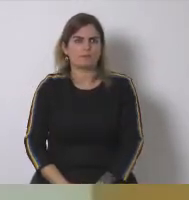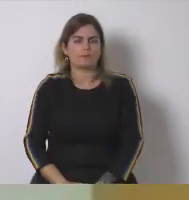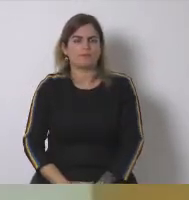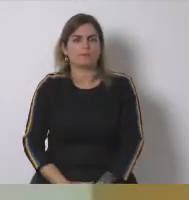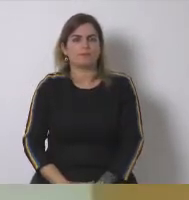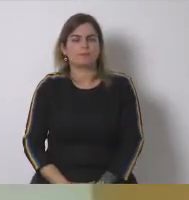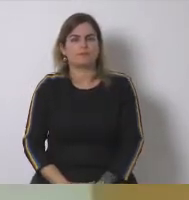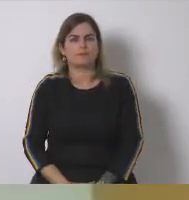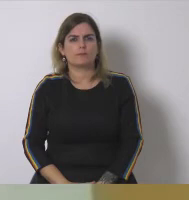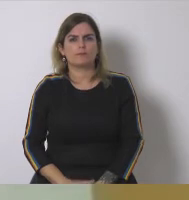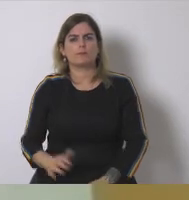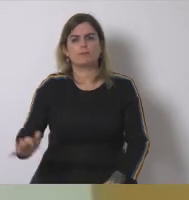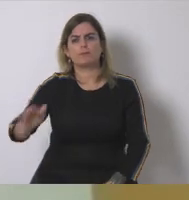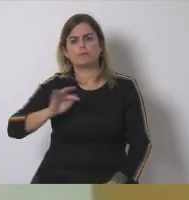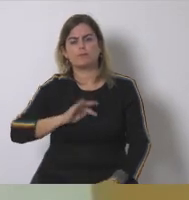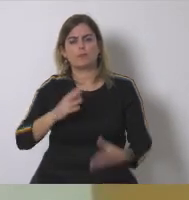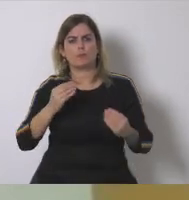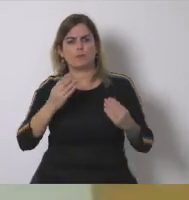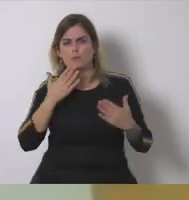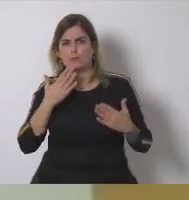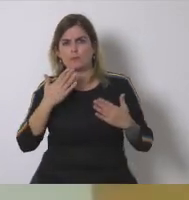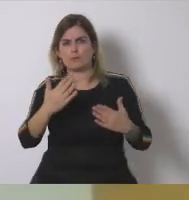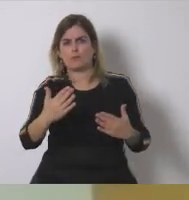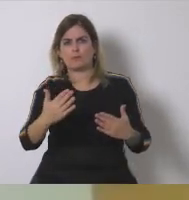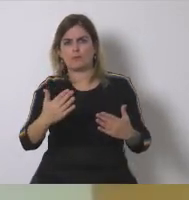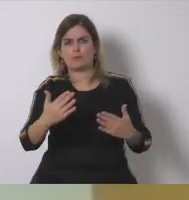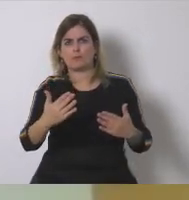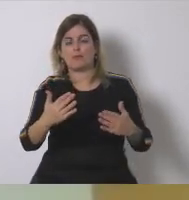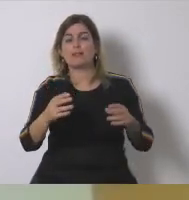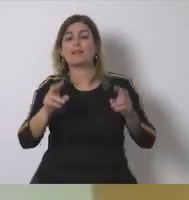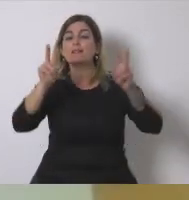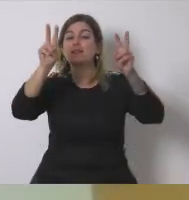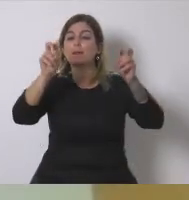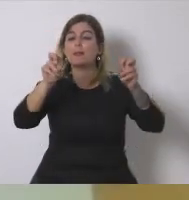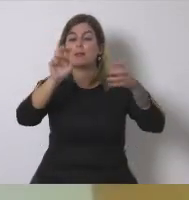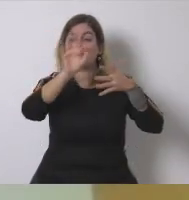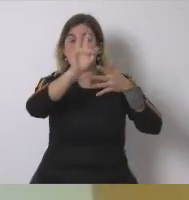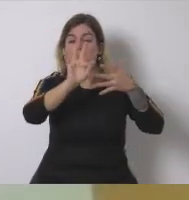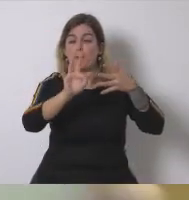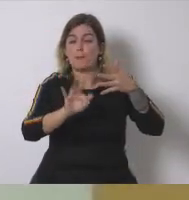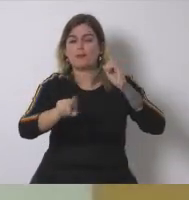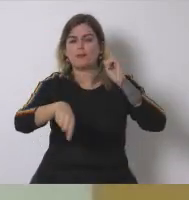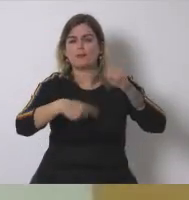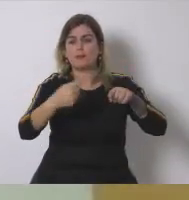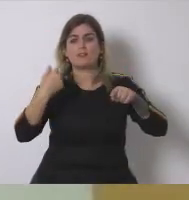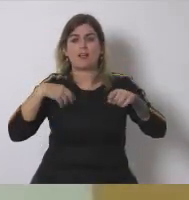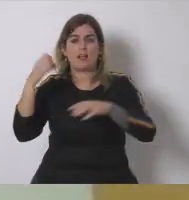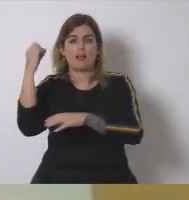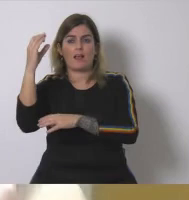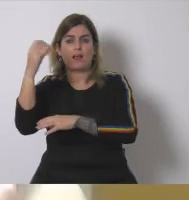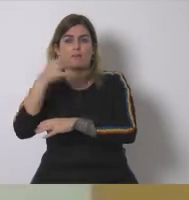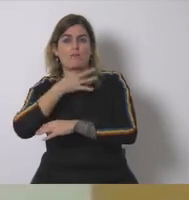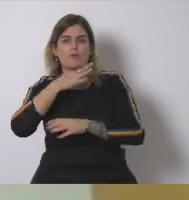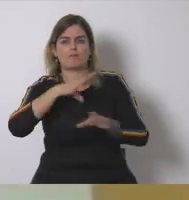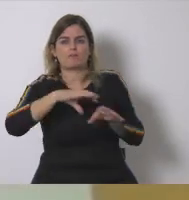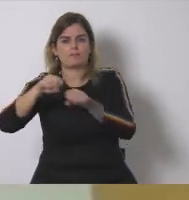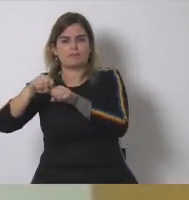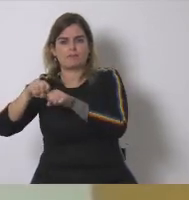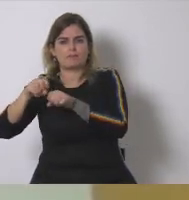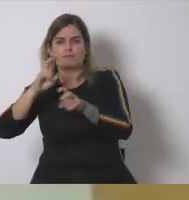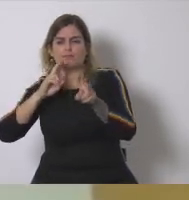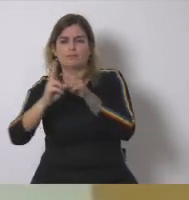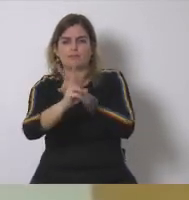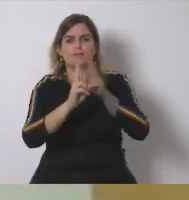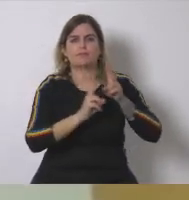mis preguntas muchas gracias Roushe haremos agrupaciones de tres turnos de